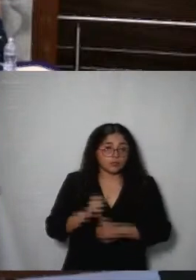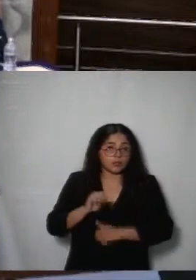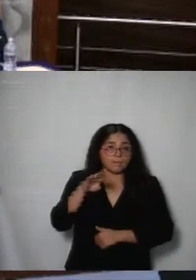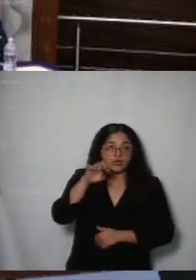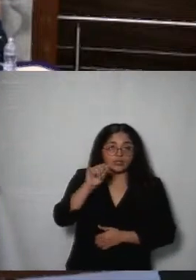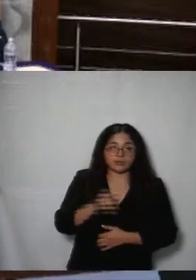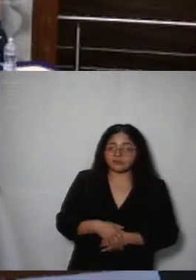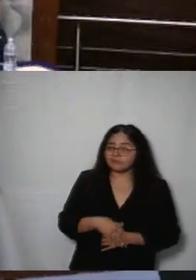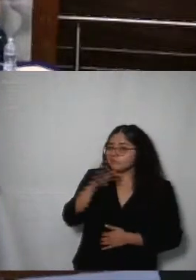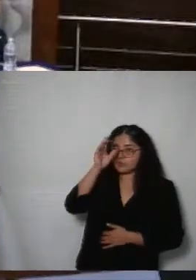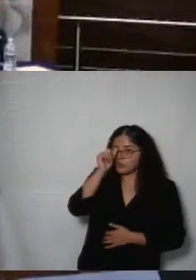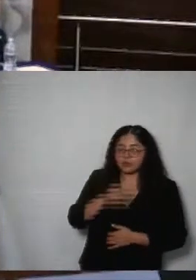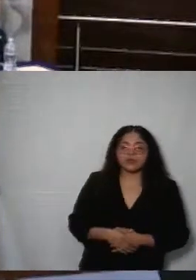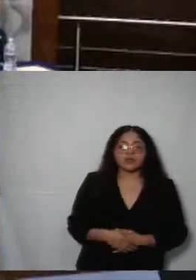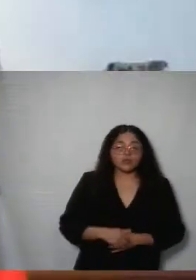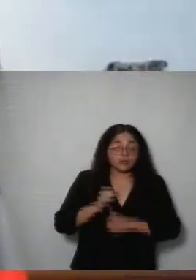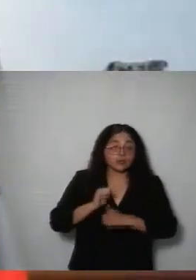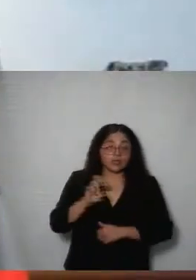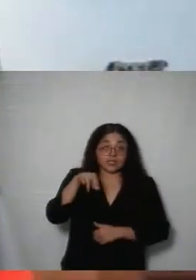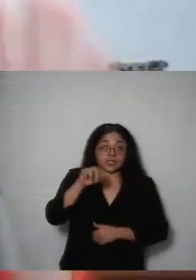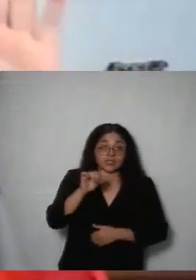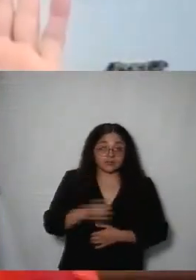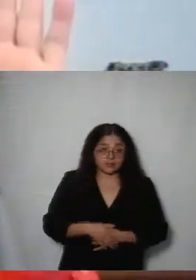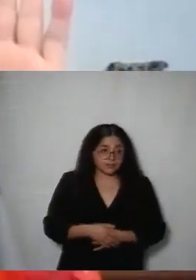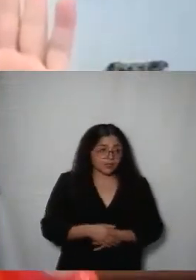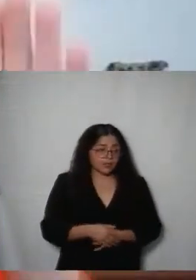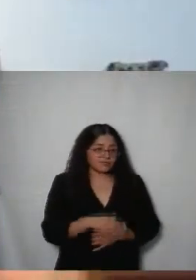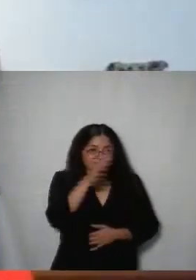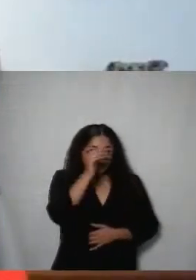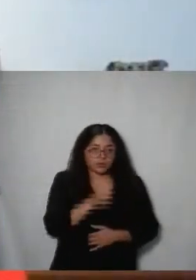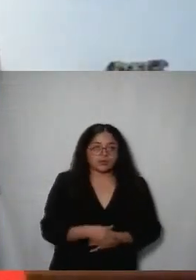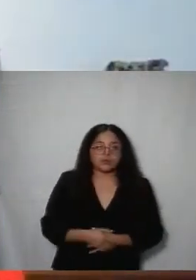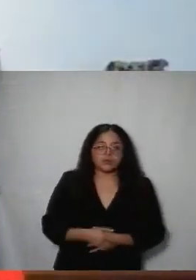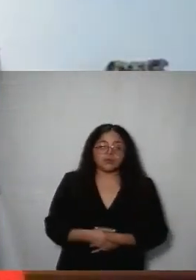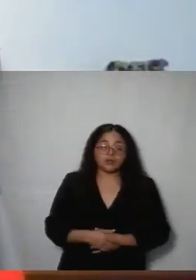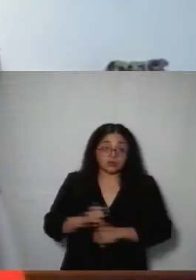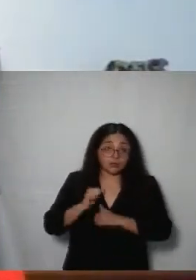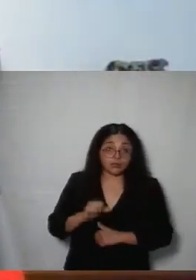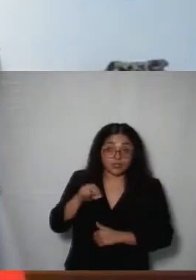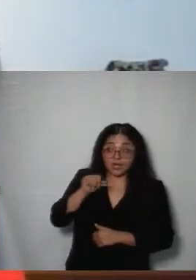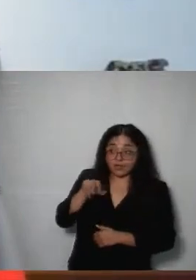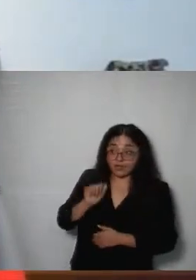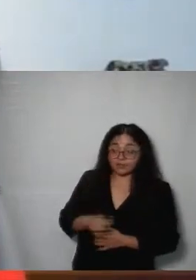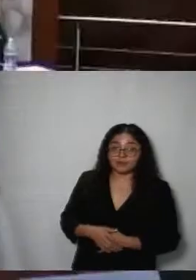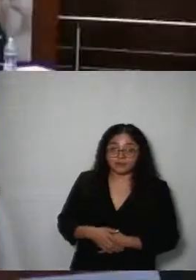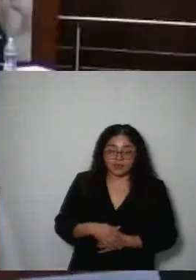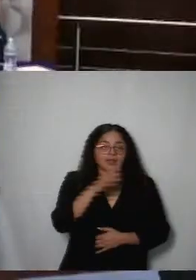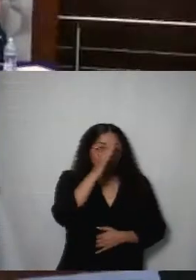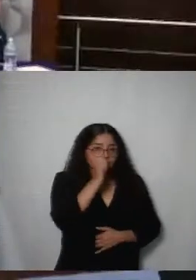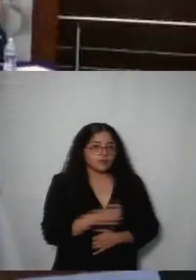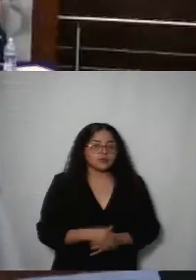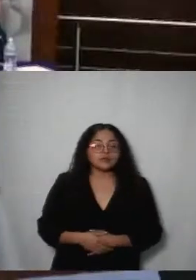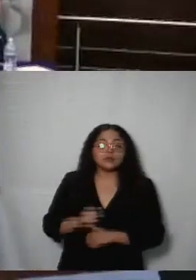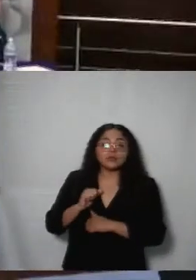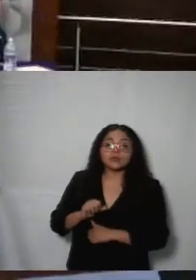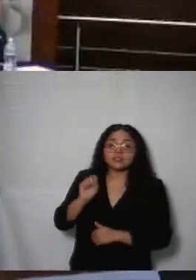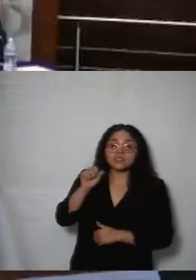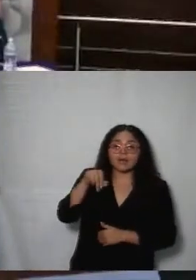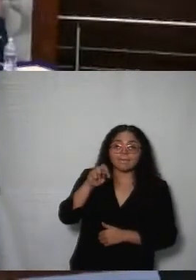comisionado Bonilla en contra comisionada Enríquez en contra comisionada Nava a favor